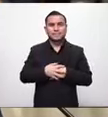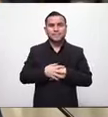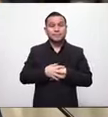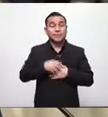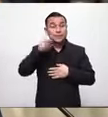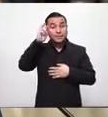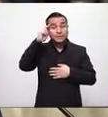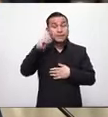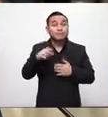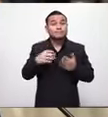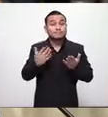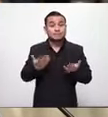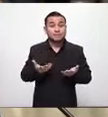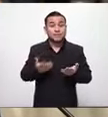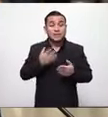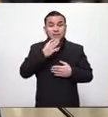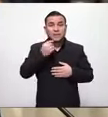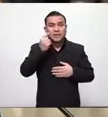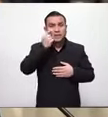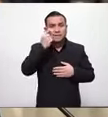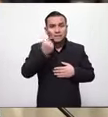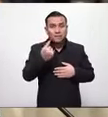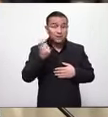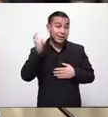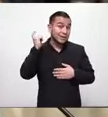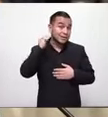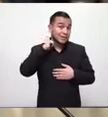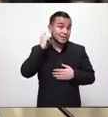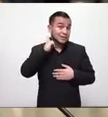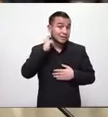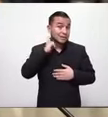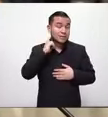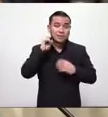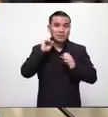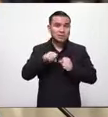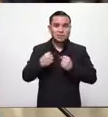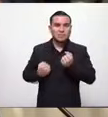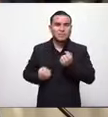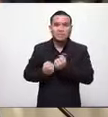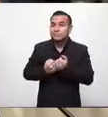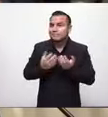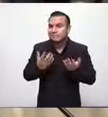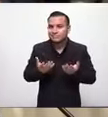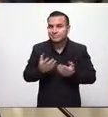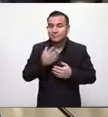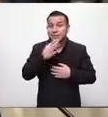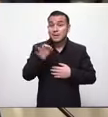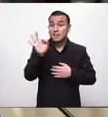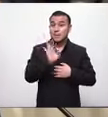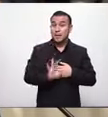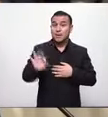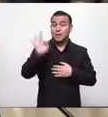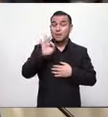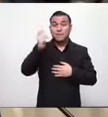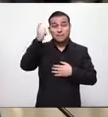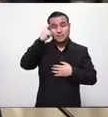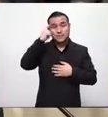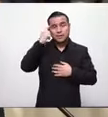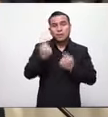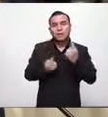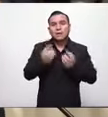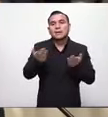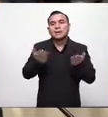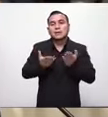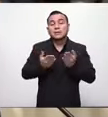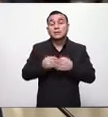entonces no busquemos excusas para no hacer las cosas mejor busquemos razones para